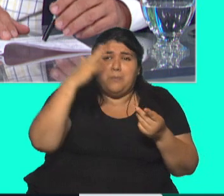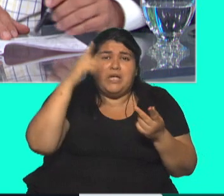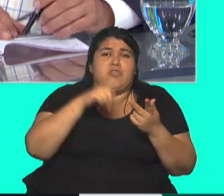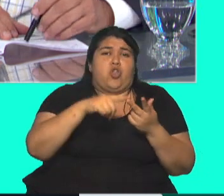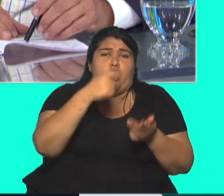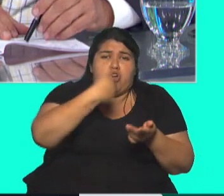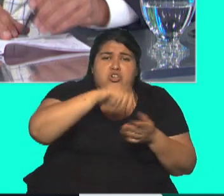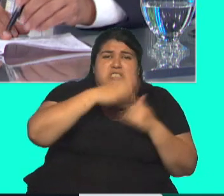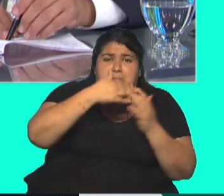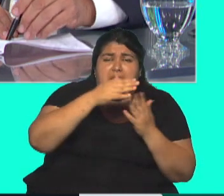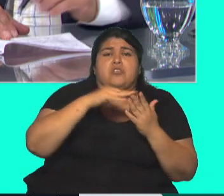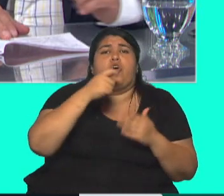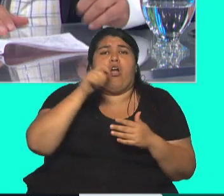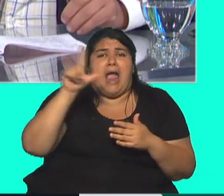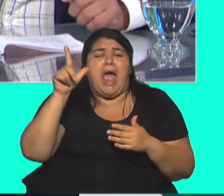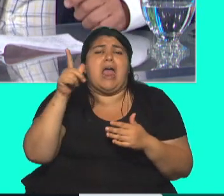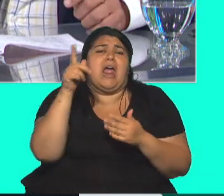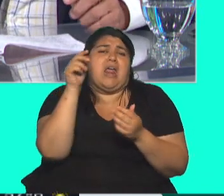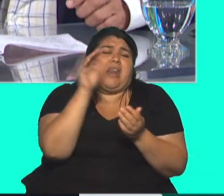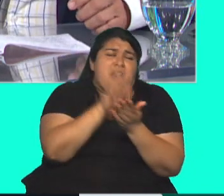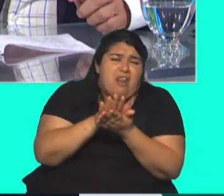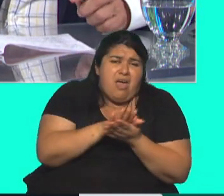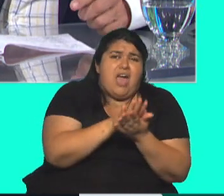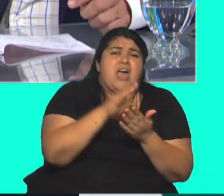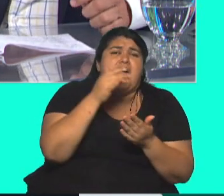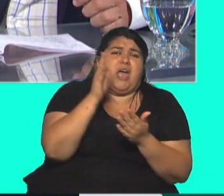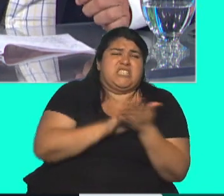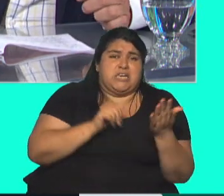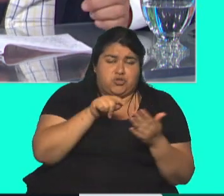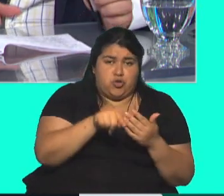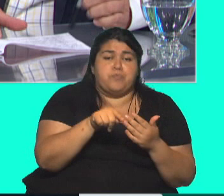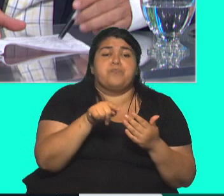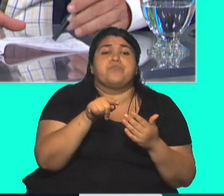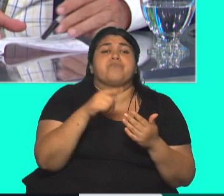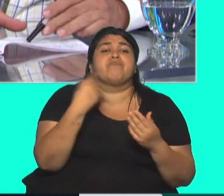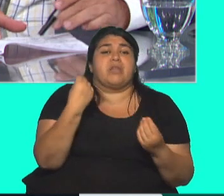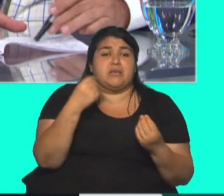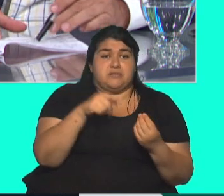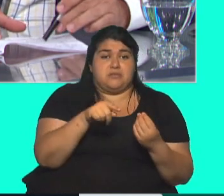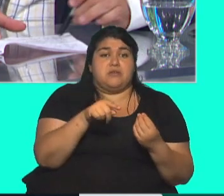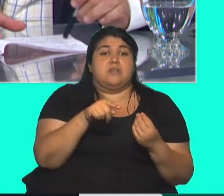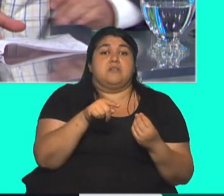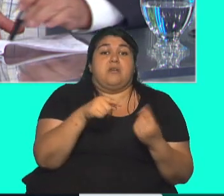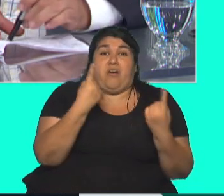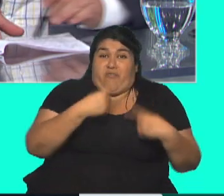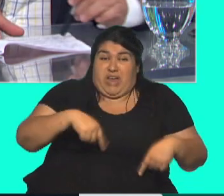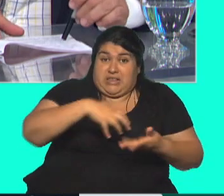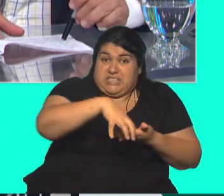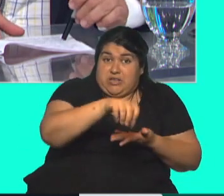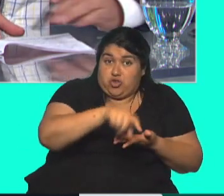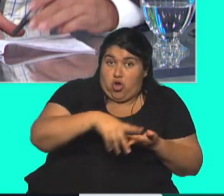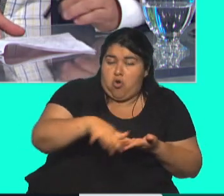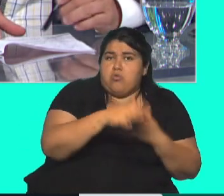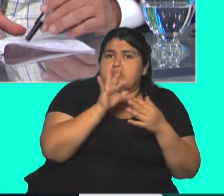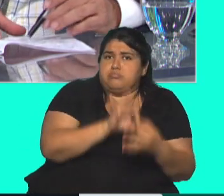Vidrio, cemento, cal y yeso, fundamentalmente. Arena no tanto porque no se industrializa. Ah, Pero fíjate estos sectores, sí, muy ligados a la